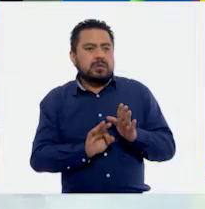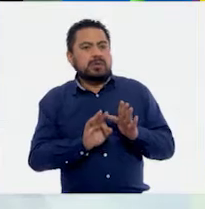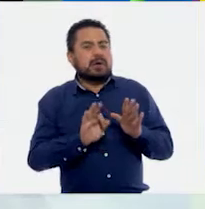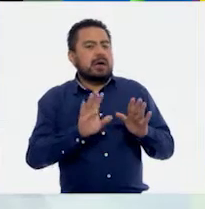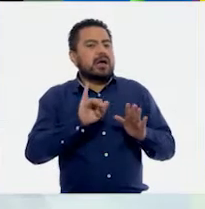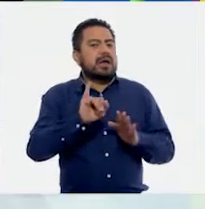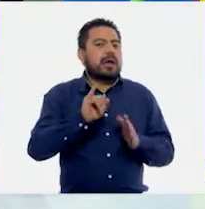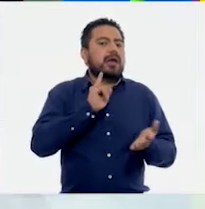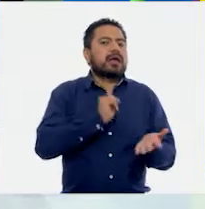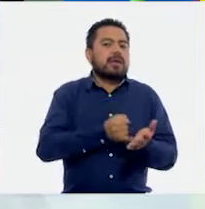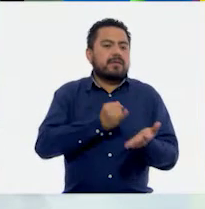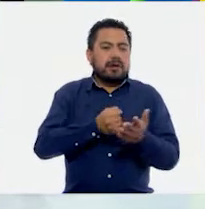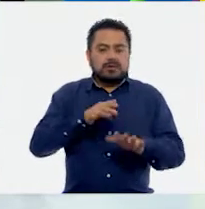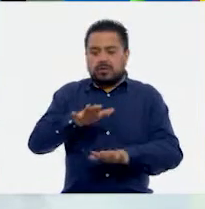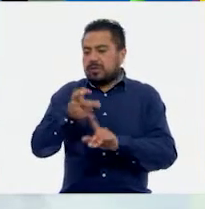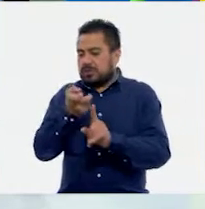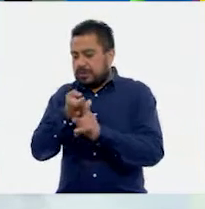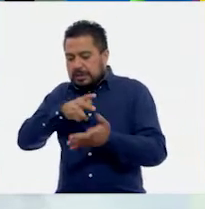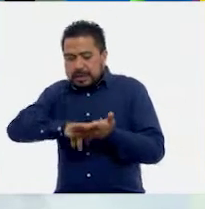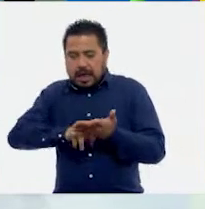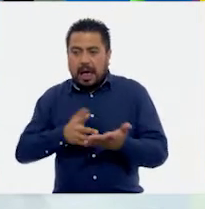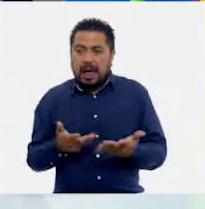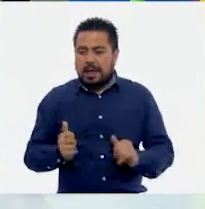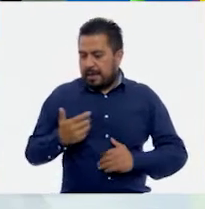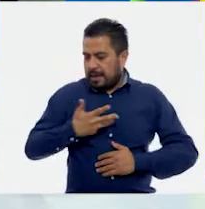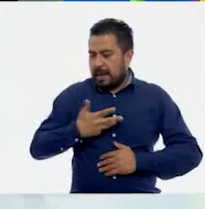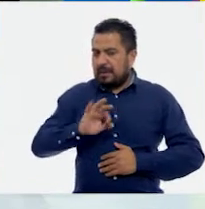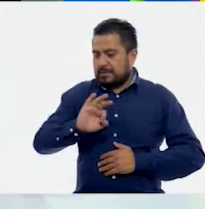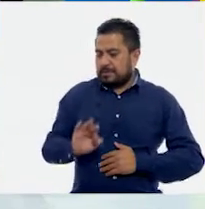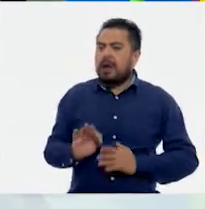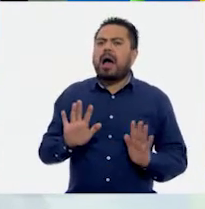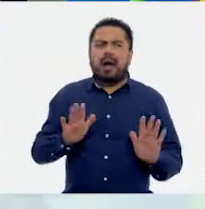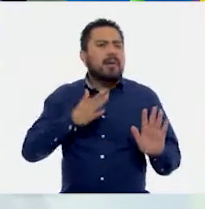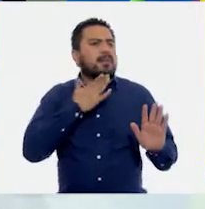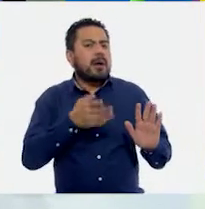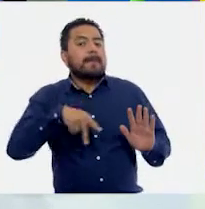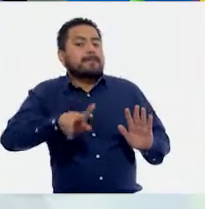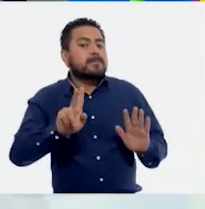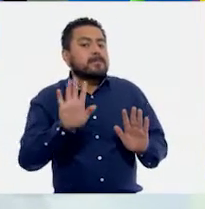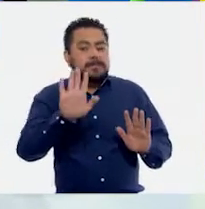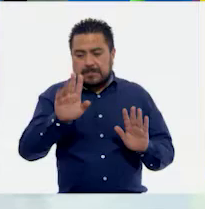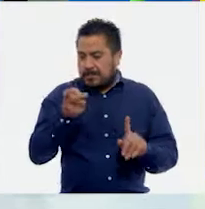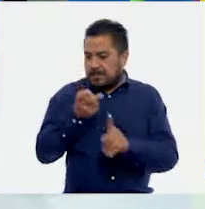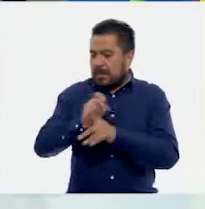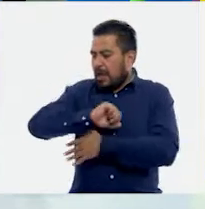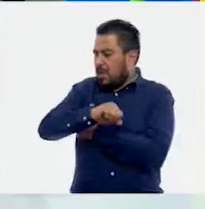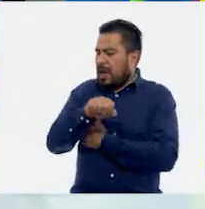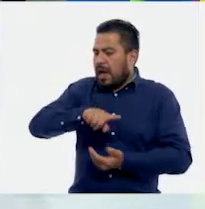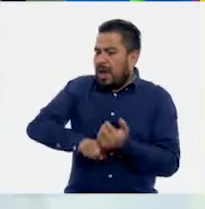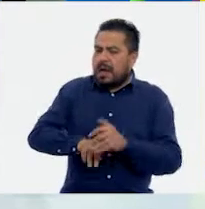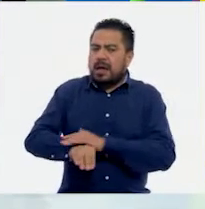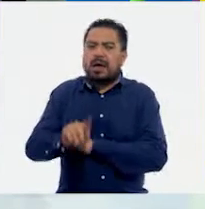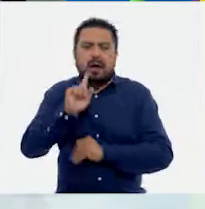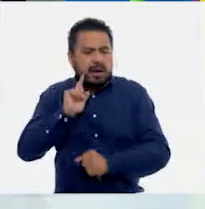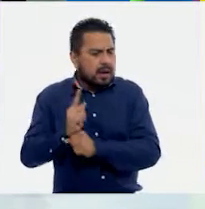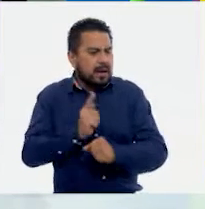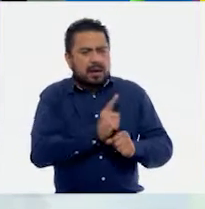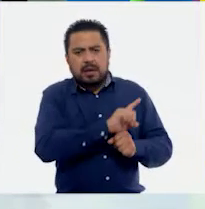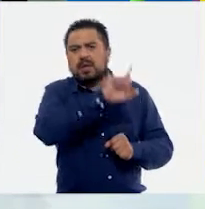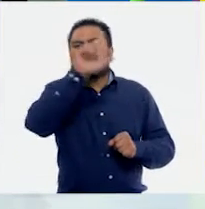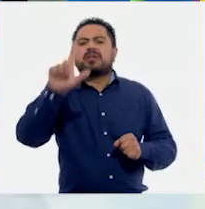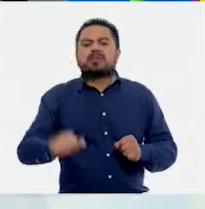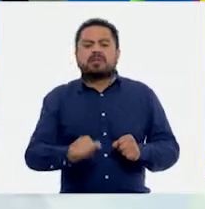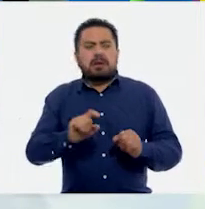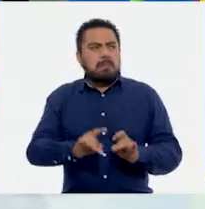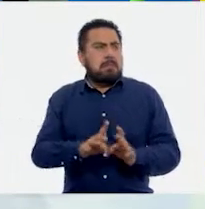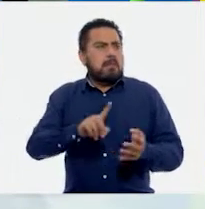el IVA va a ser sobre este precio que ya tenemos. Ah. Y del descuento. Muy bien. Pero este lo vamos a guardar para que nos demos cuenta después que